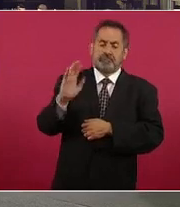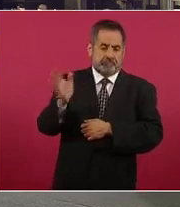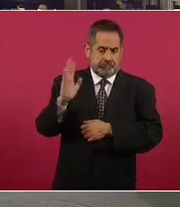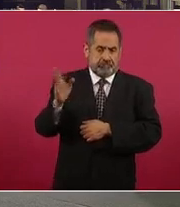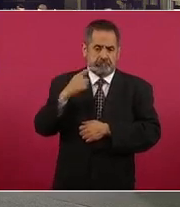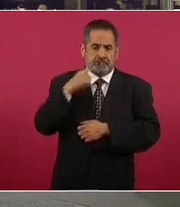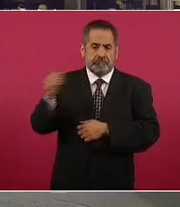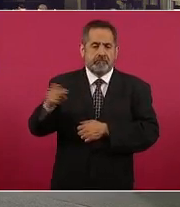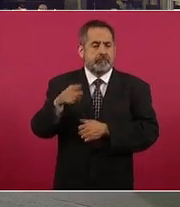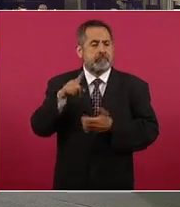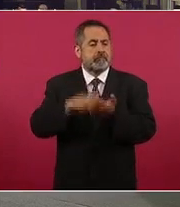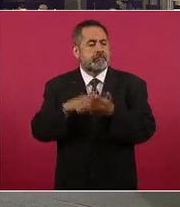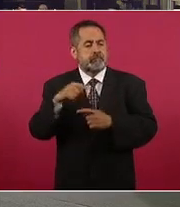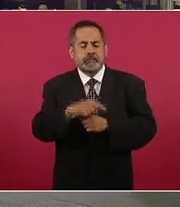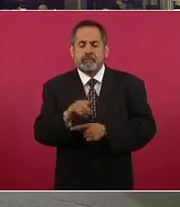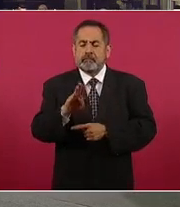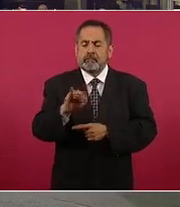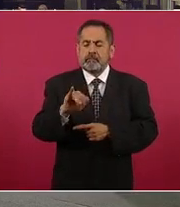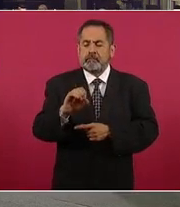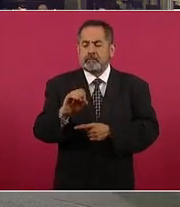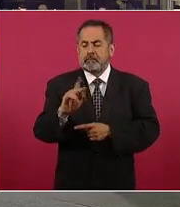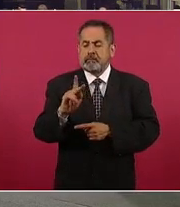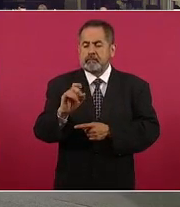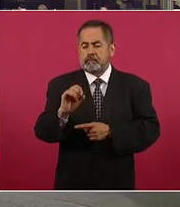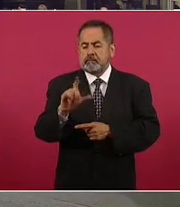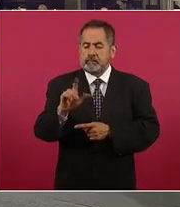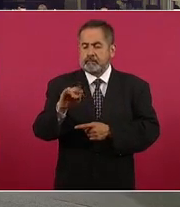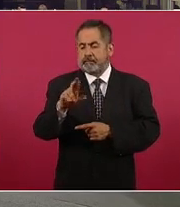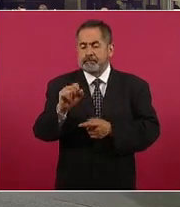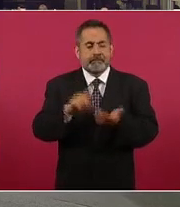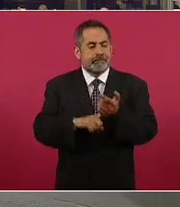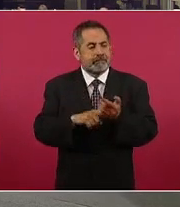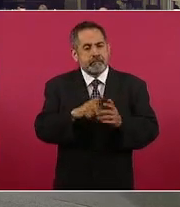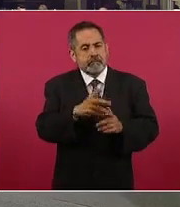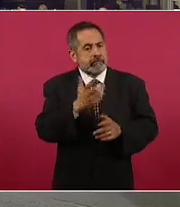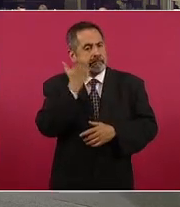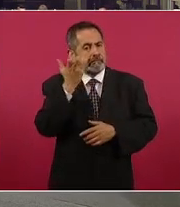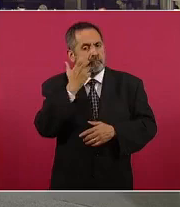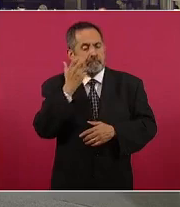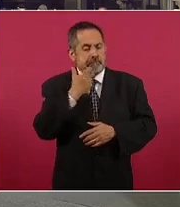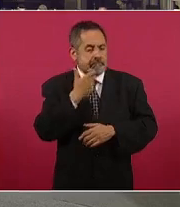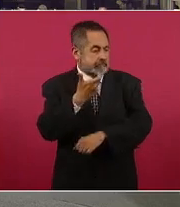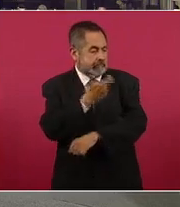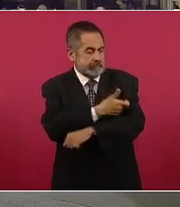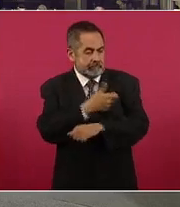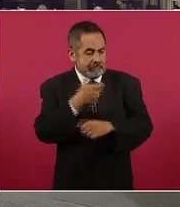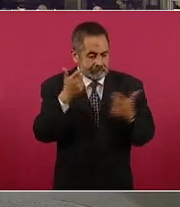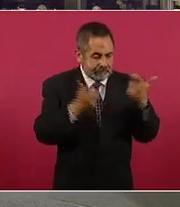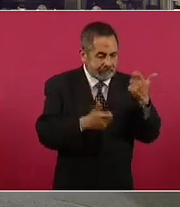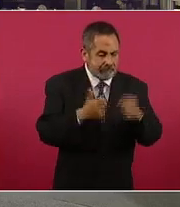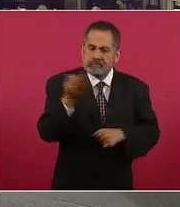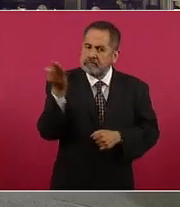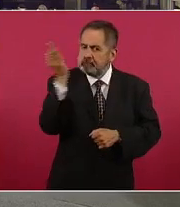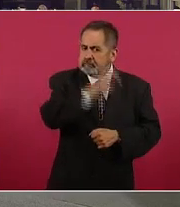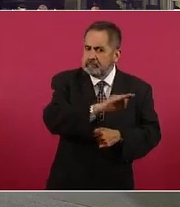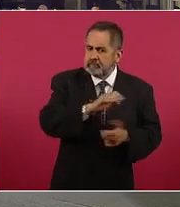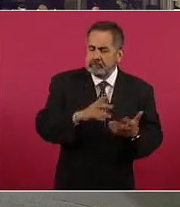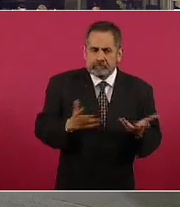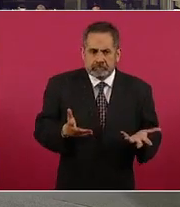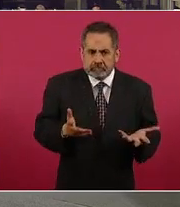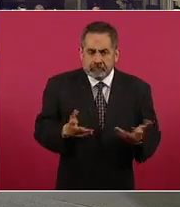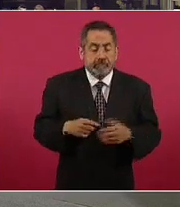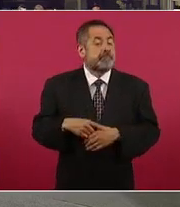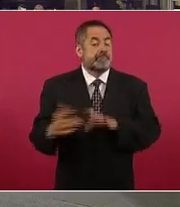acerca de los biopolímeros y los charlatanes que están inyectando estos aceites y que es necesario legislar. Nos contactó el